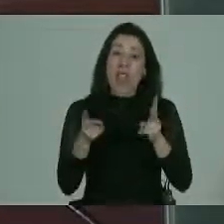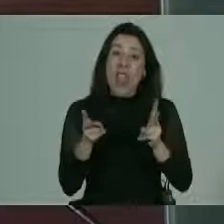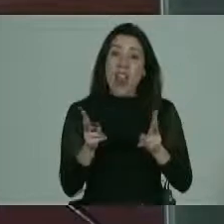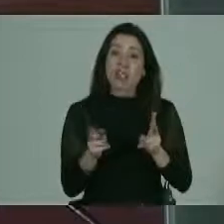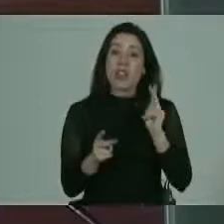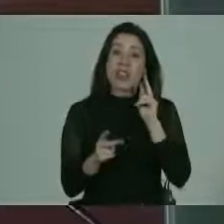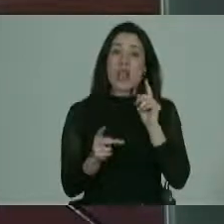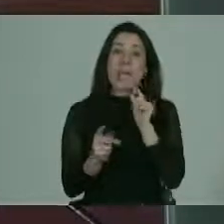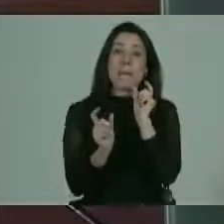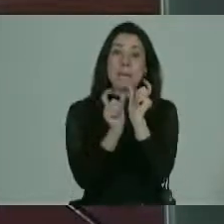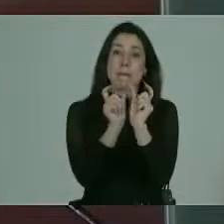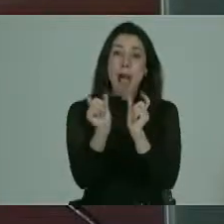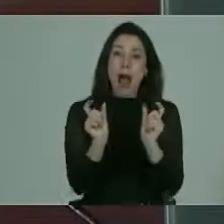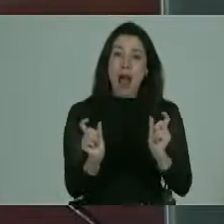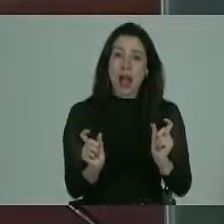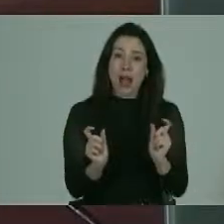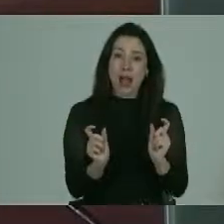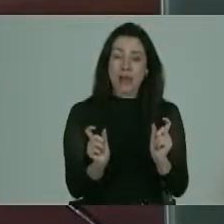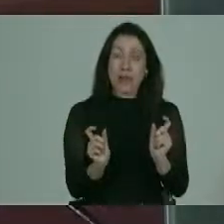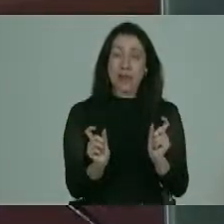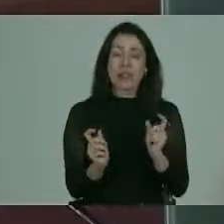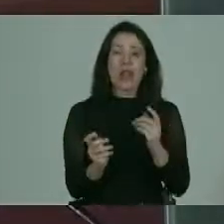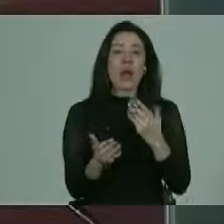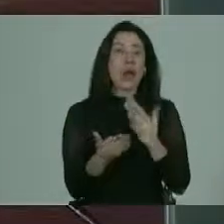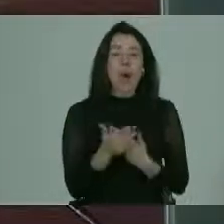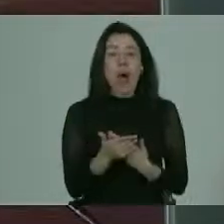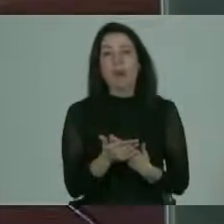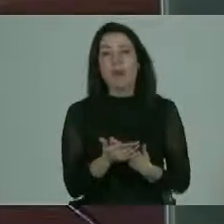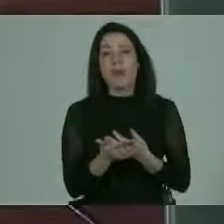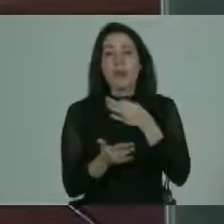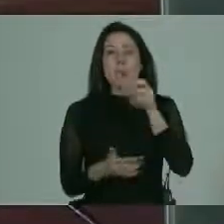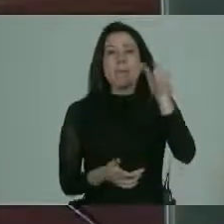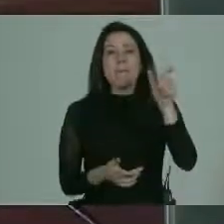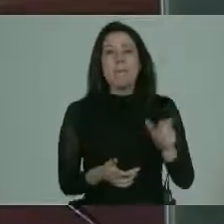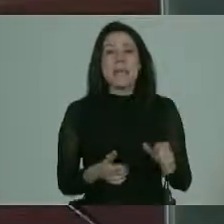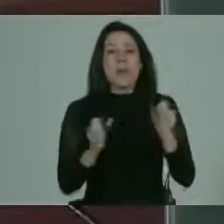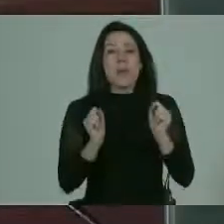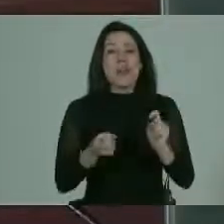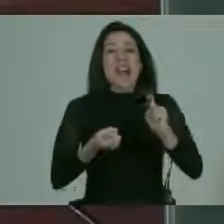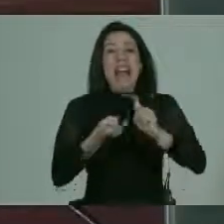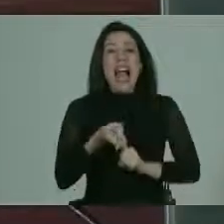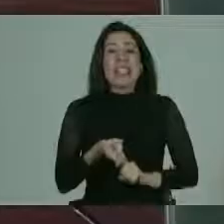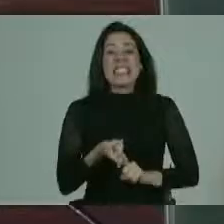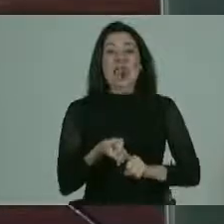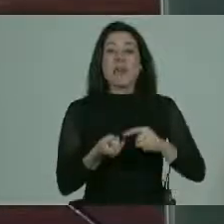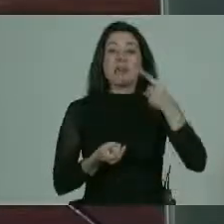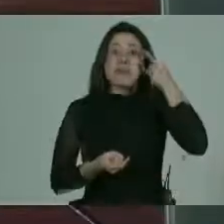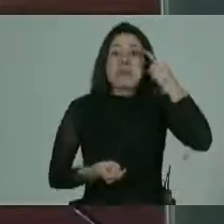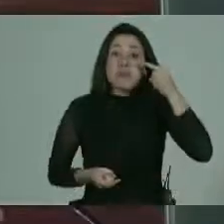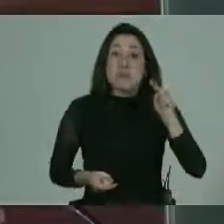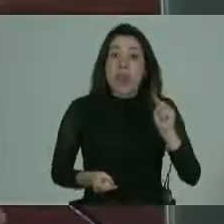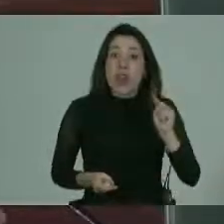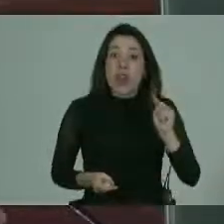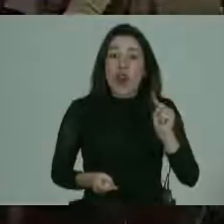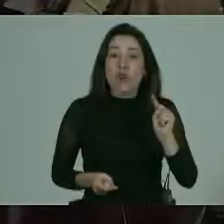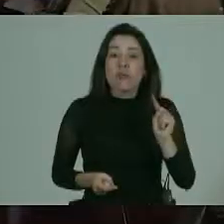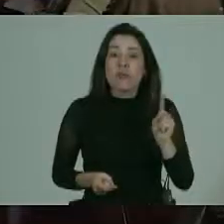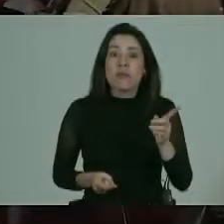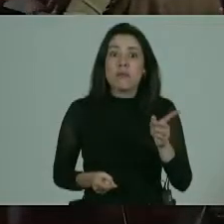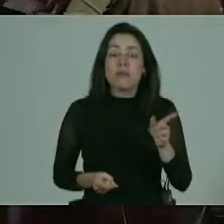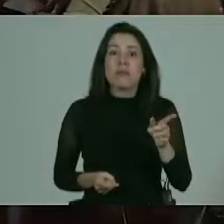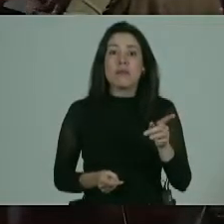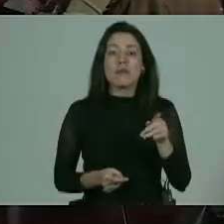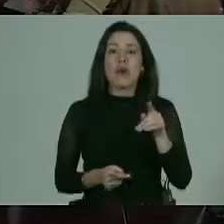palabras y en consecuencia cuando se dice las personas se pueden casar salvo que no es menor el tema